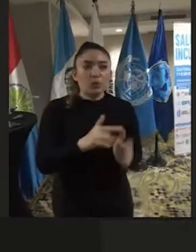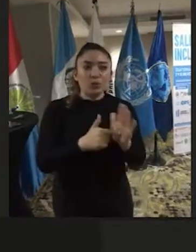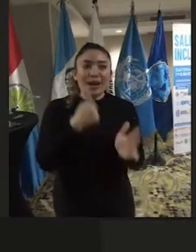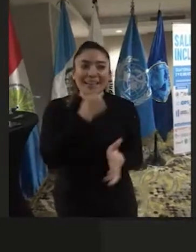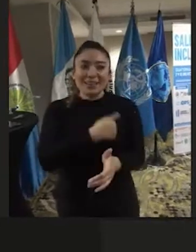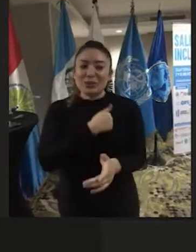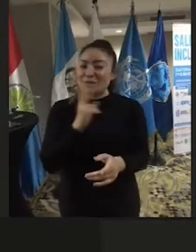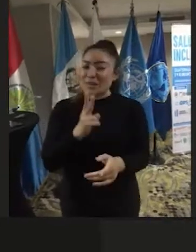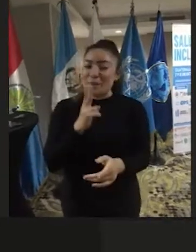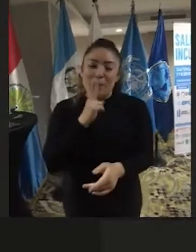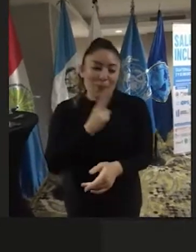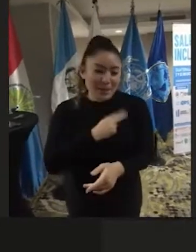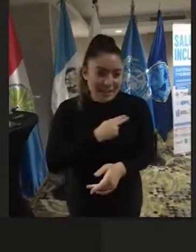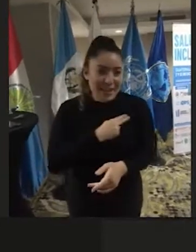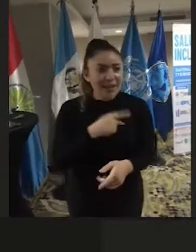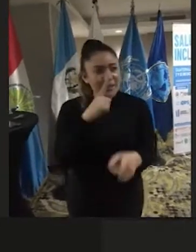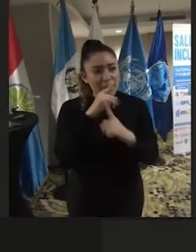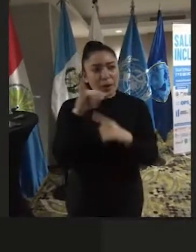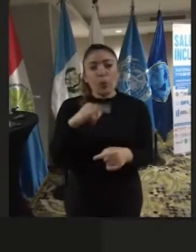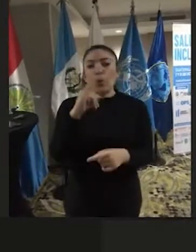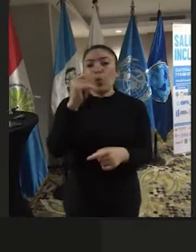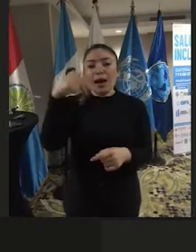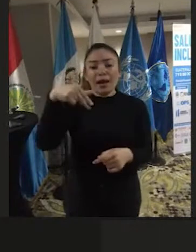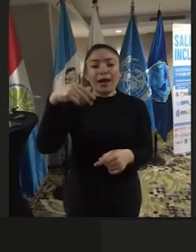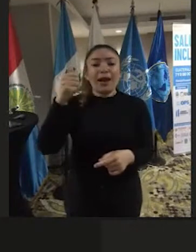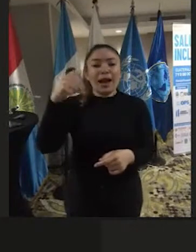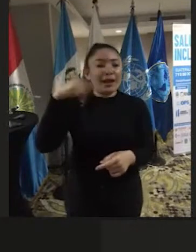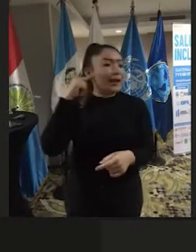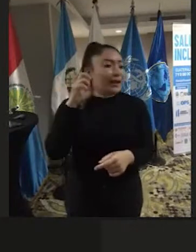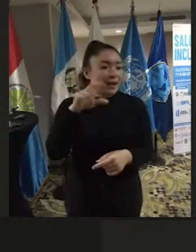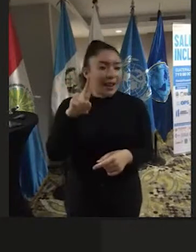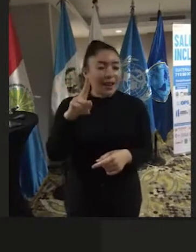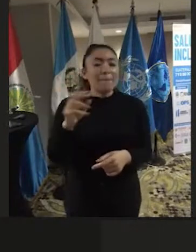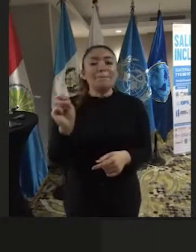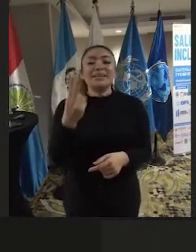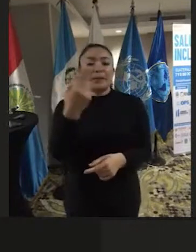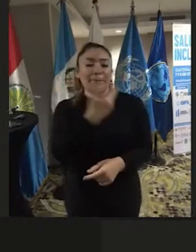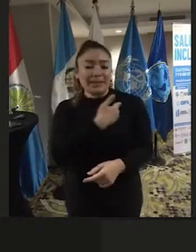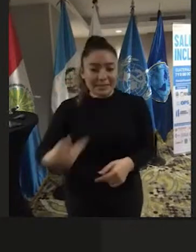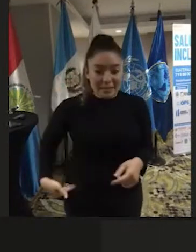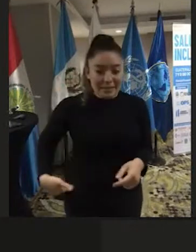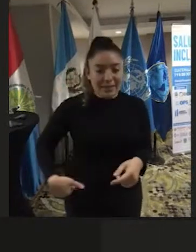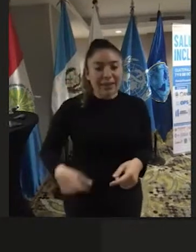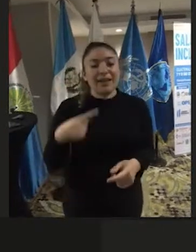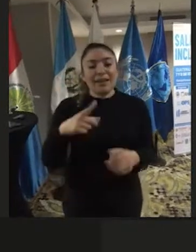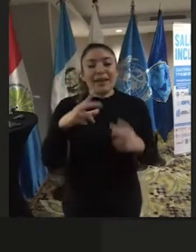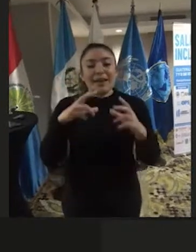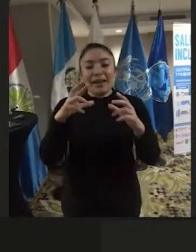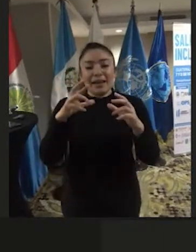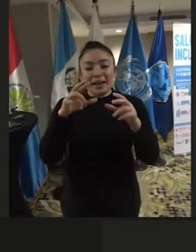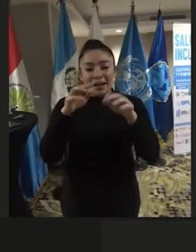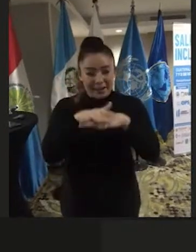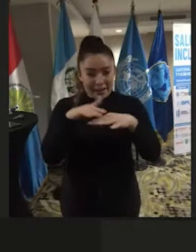a Juan Ángel, vicepresidente de la RIADES, Juan Ángel de Góveda, de Góvella.